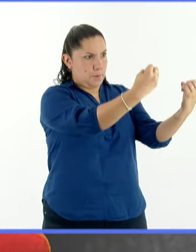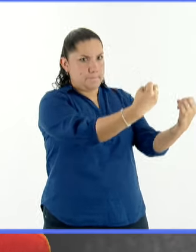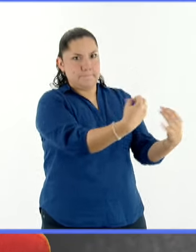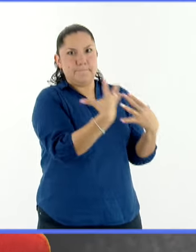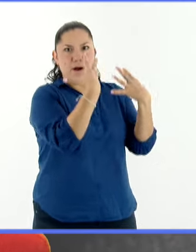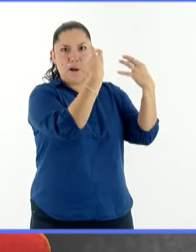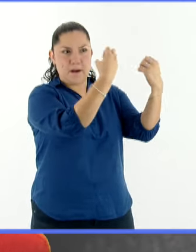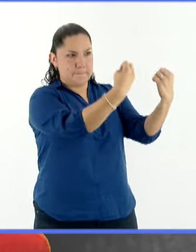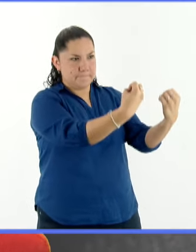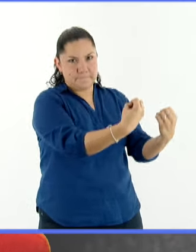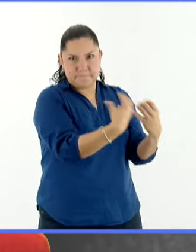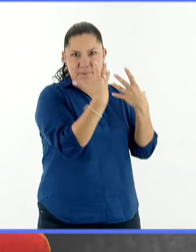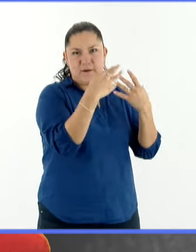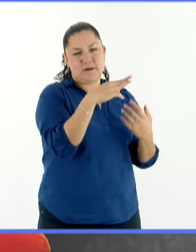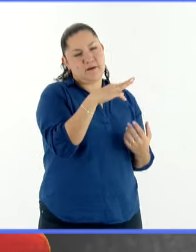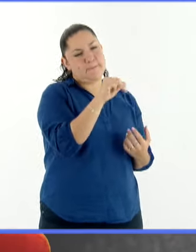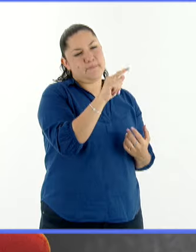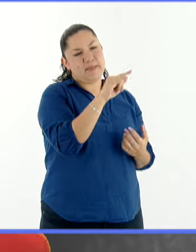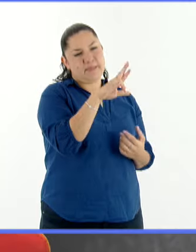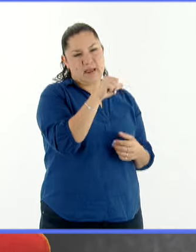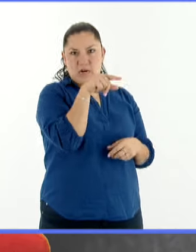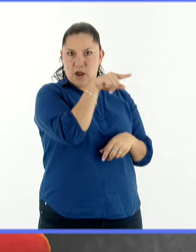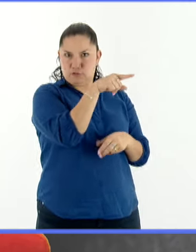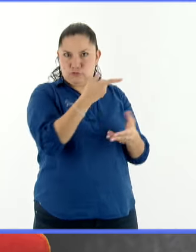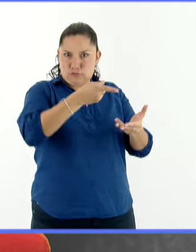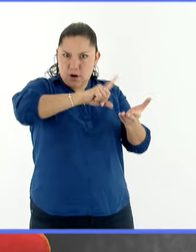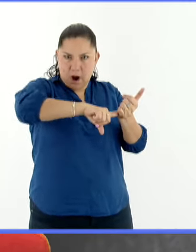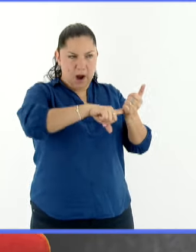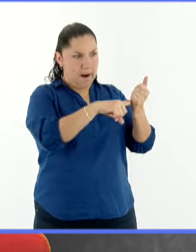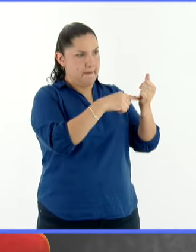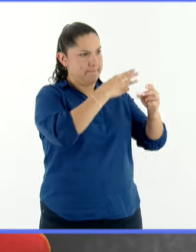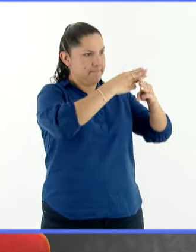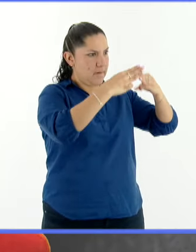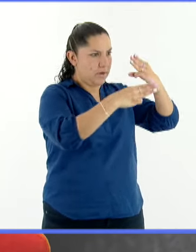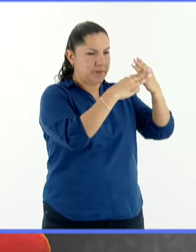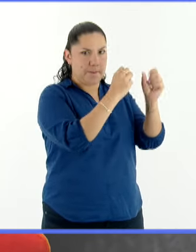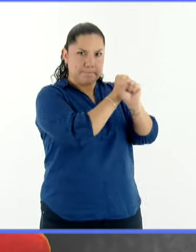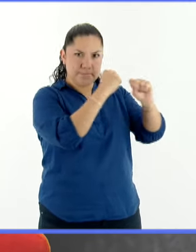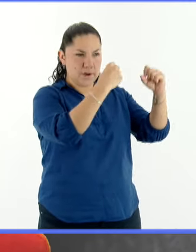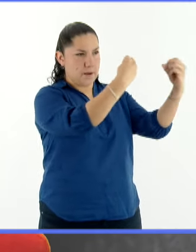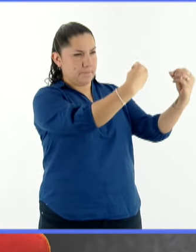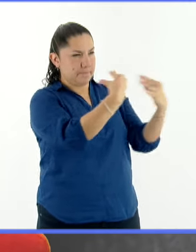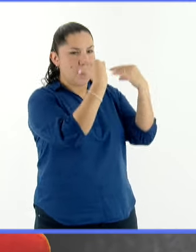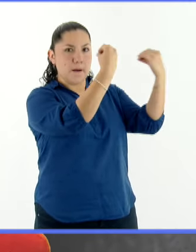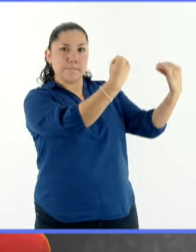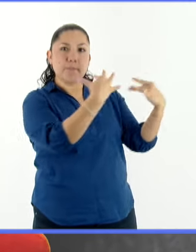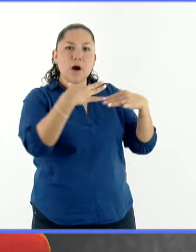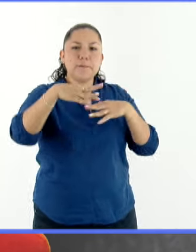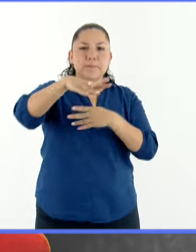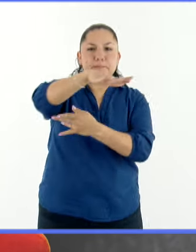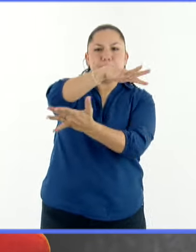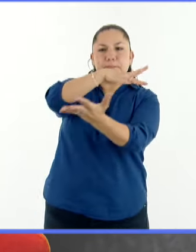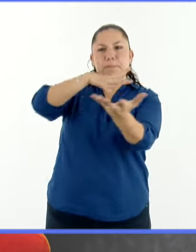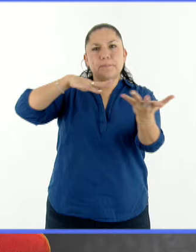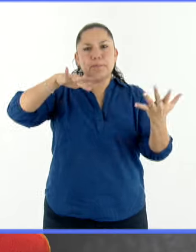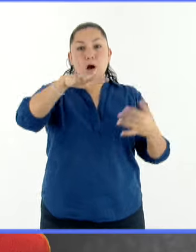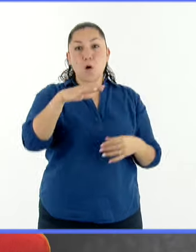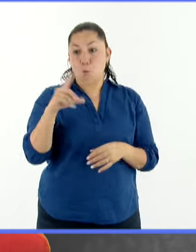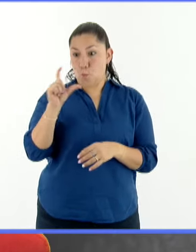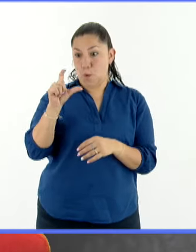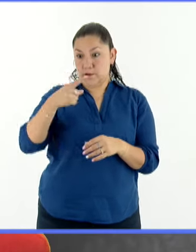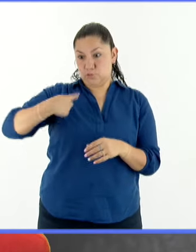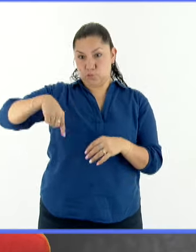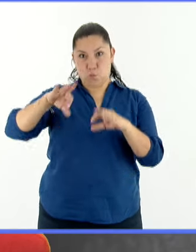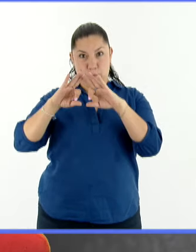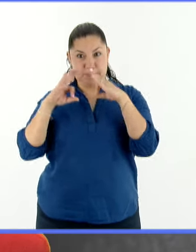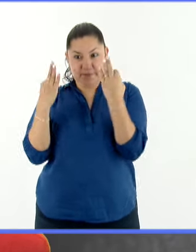llamadas también eyecciones de masa coronal, viajan a través del medio interplanetario, son de interés en la Tierra porque cuando este material